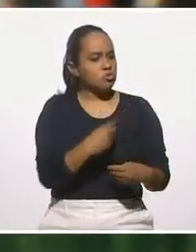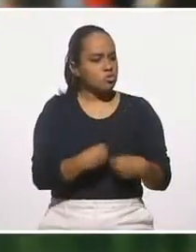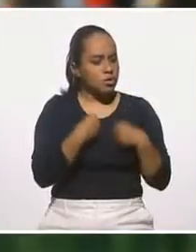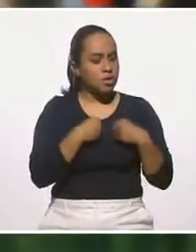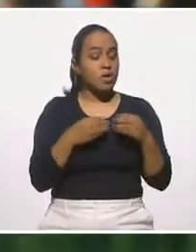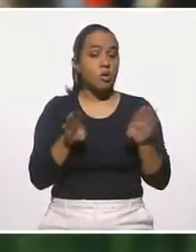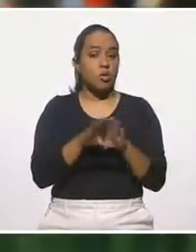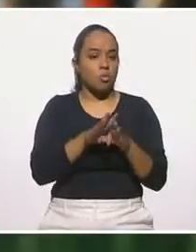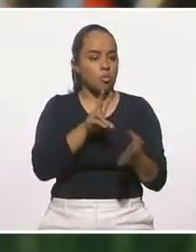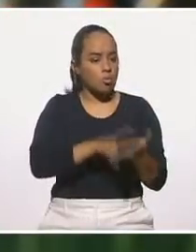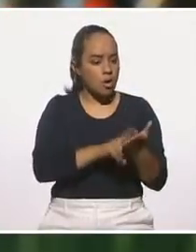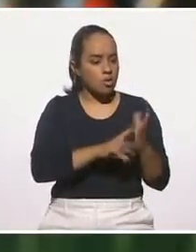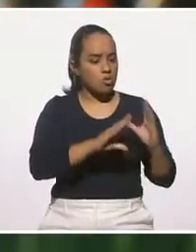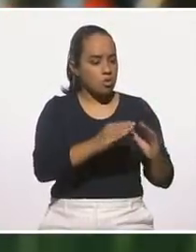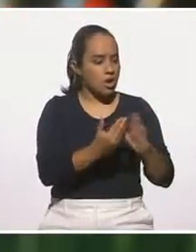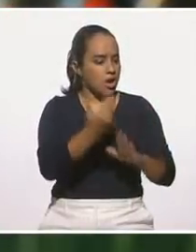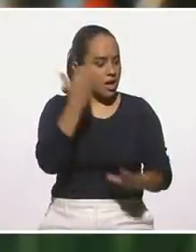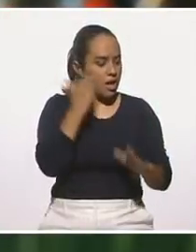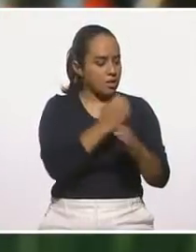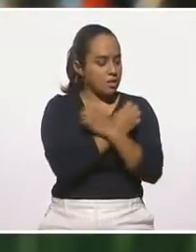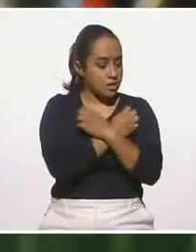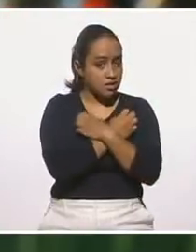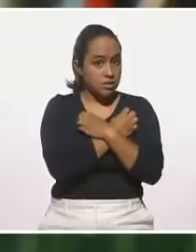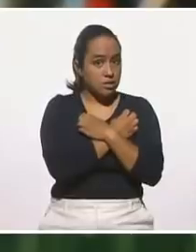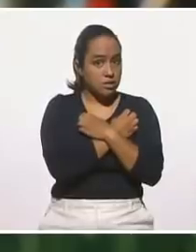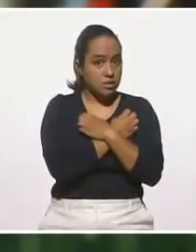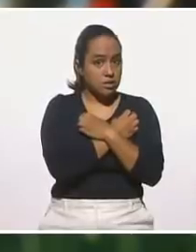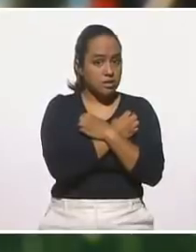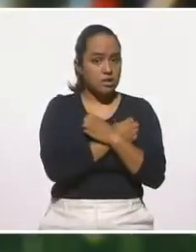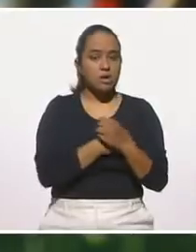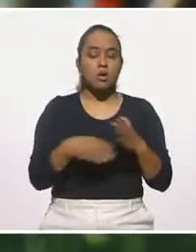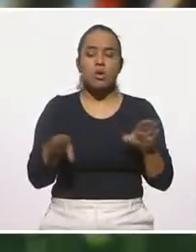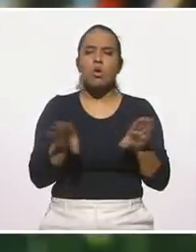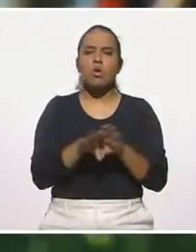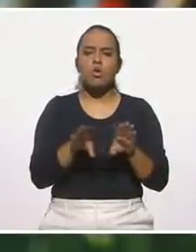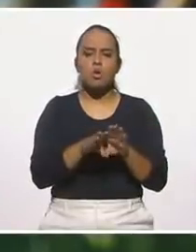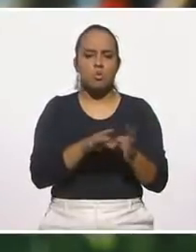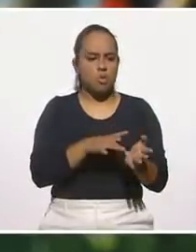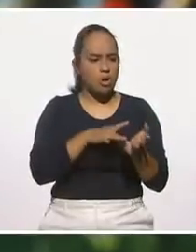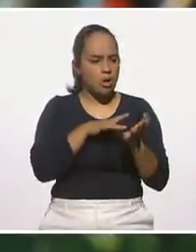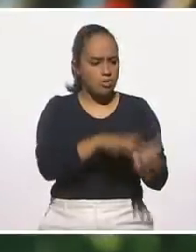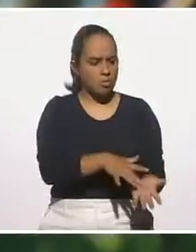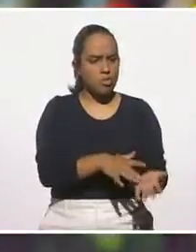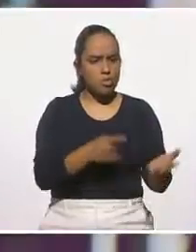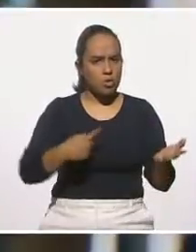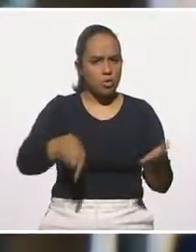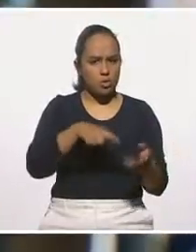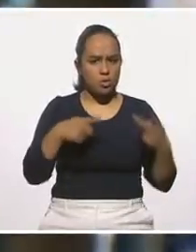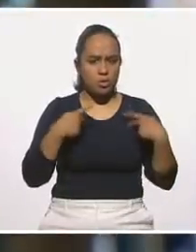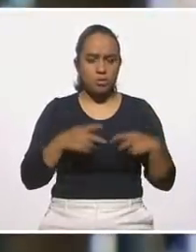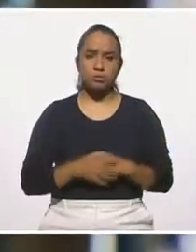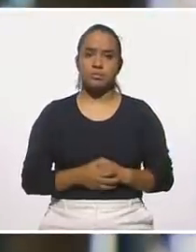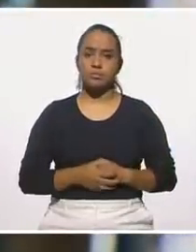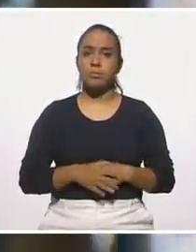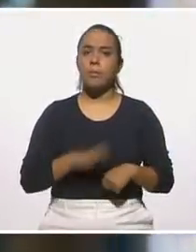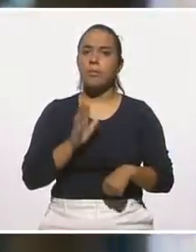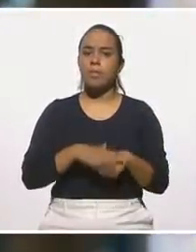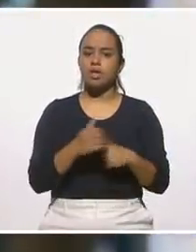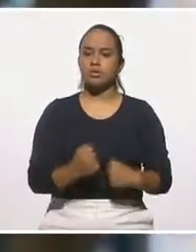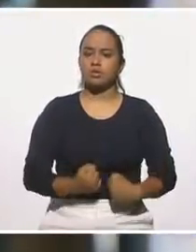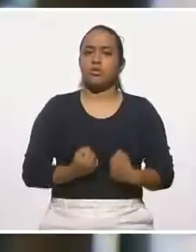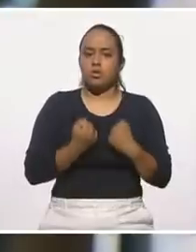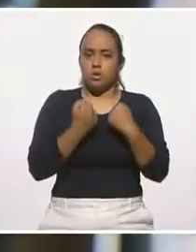educaron, los valores que ha tenido, entonces como ese apoyo moral más que nada. Las fortalezas